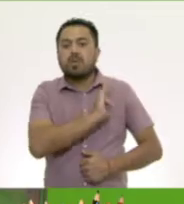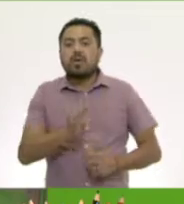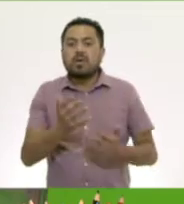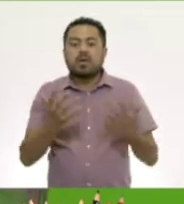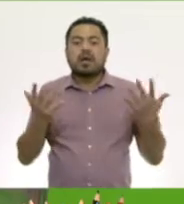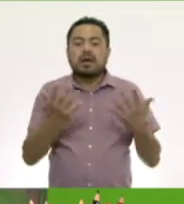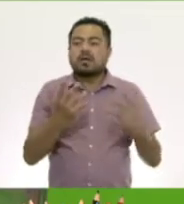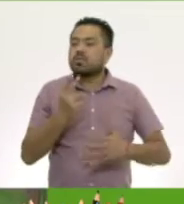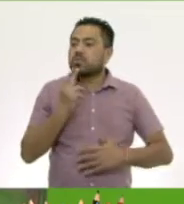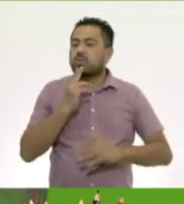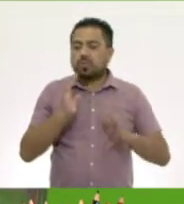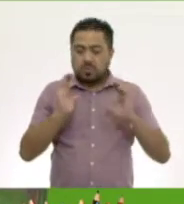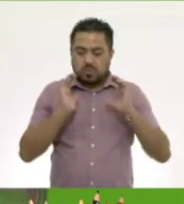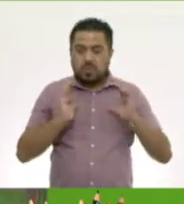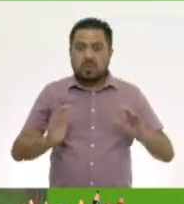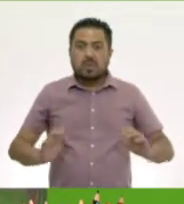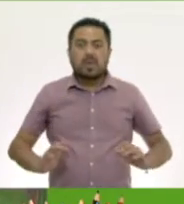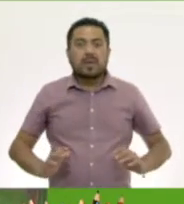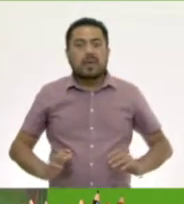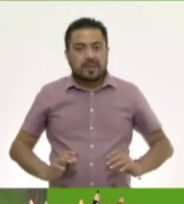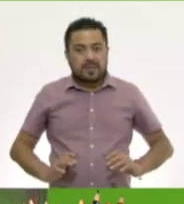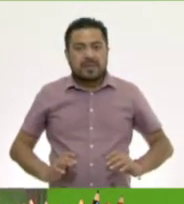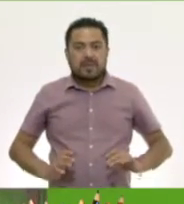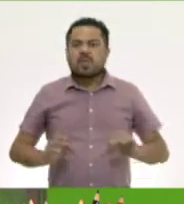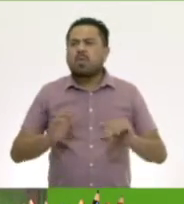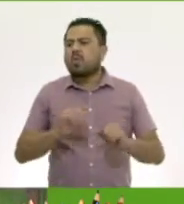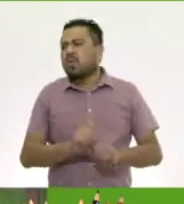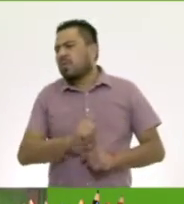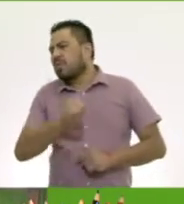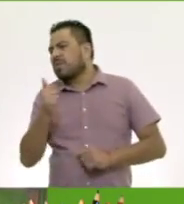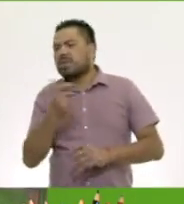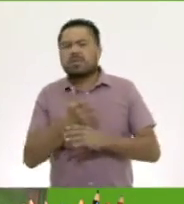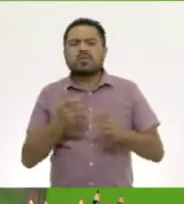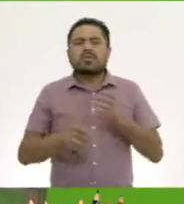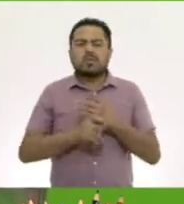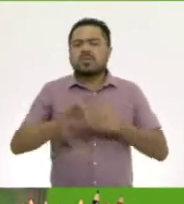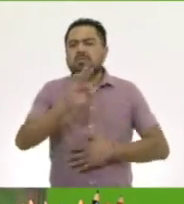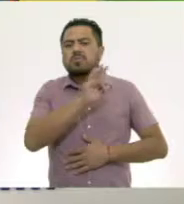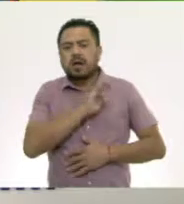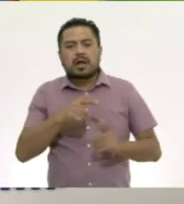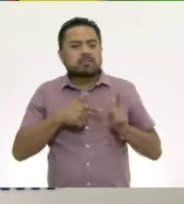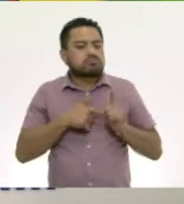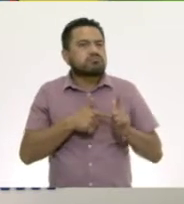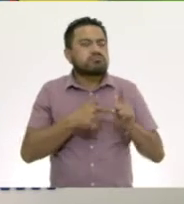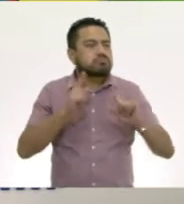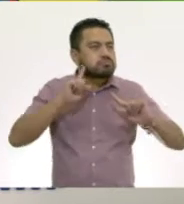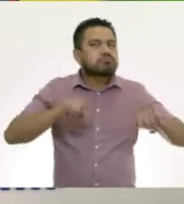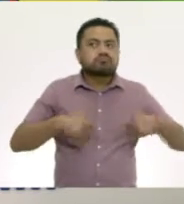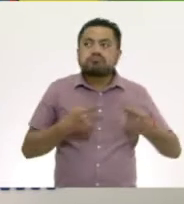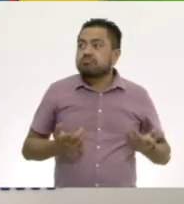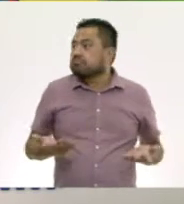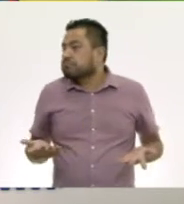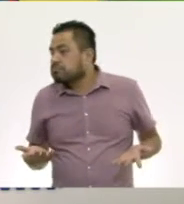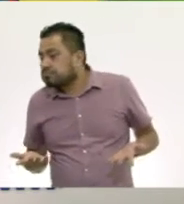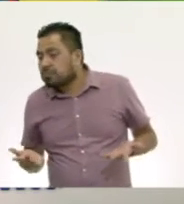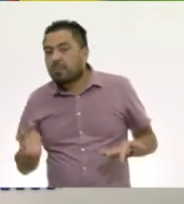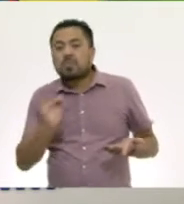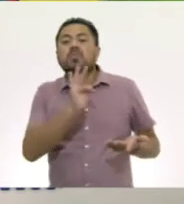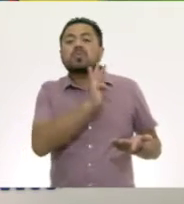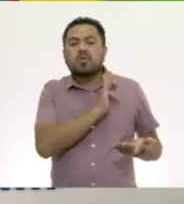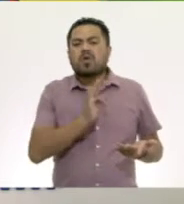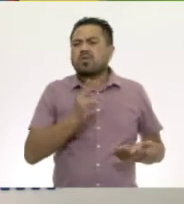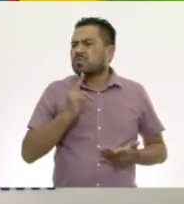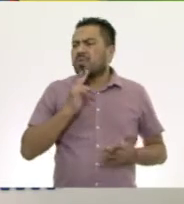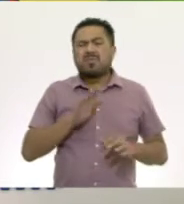utilizando el cuerpo. ¿Con qué otras cosas podríamos seguir ritmos? Podemos usar casi